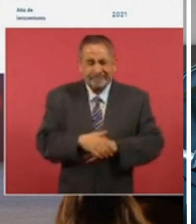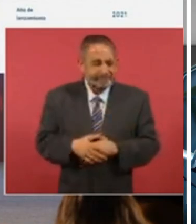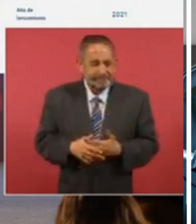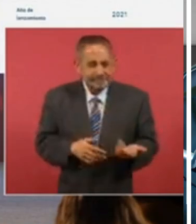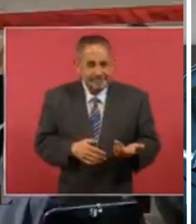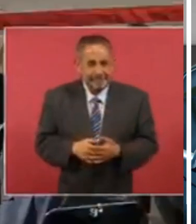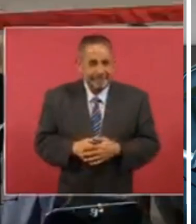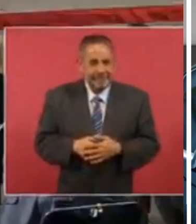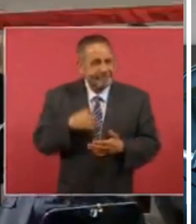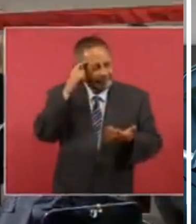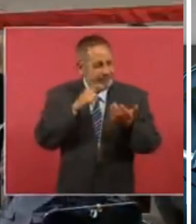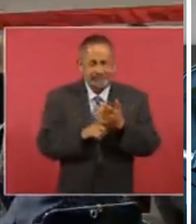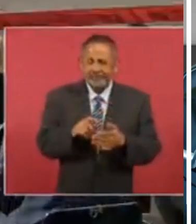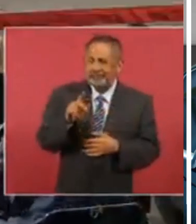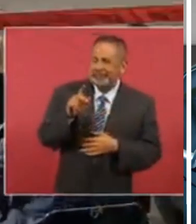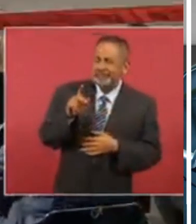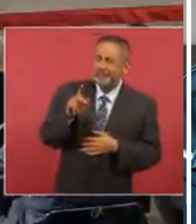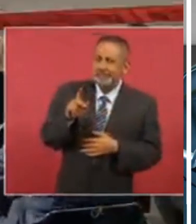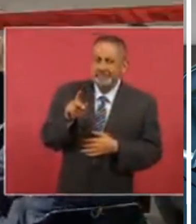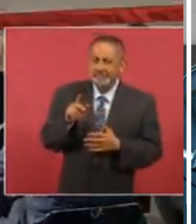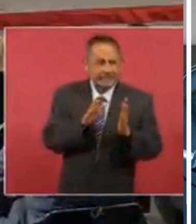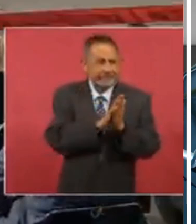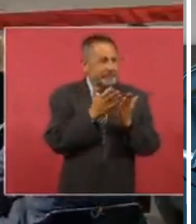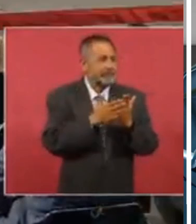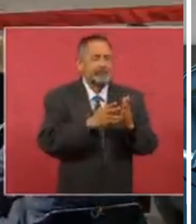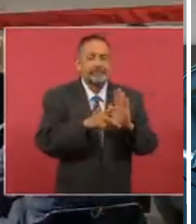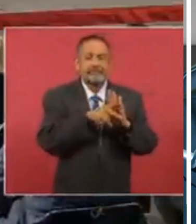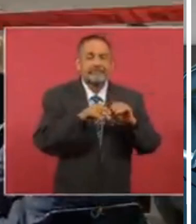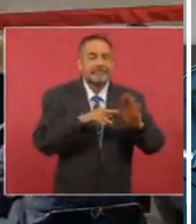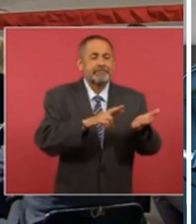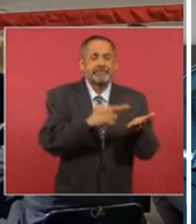Pepe Pajés de la portada del siempre